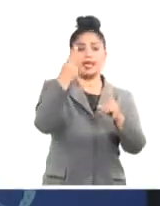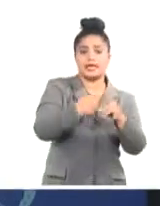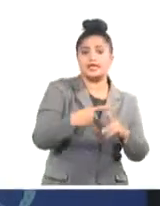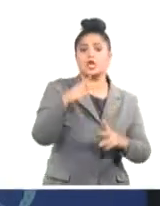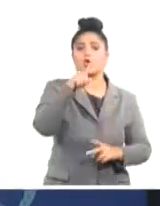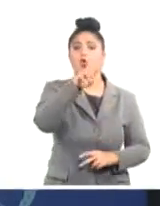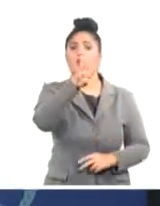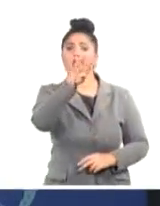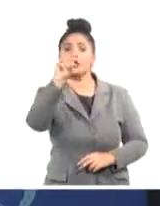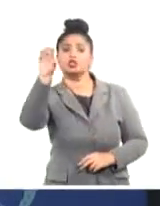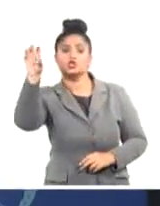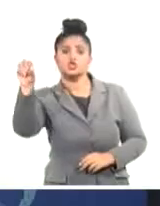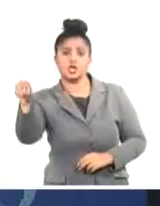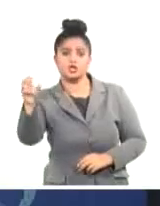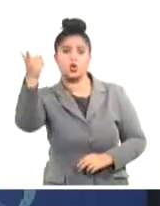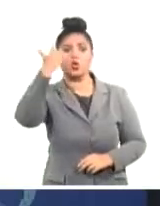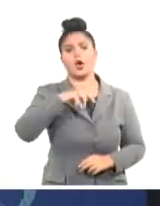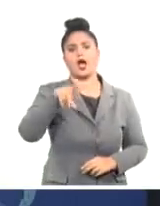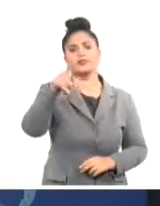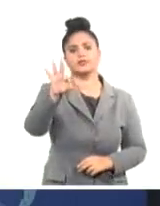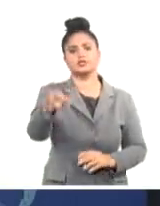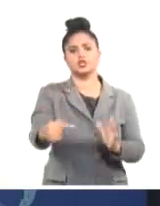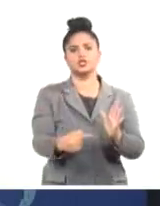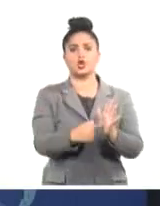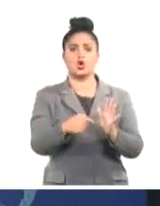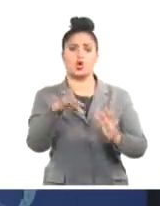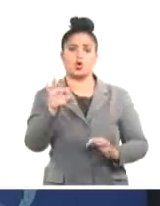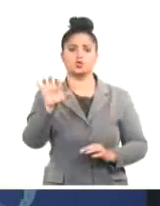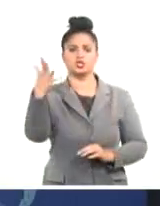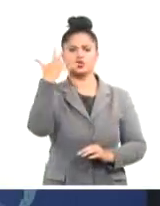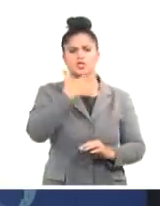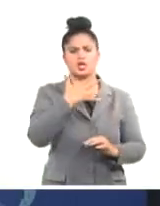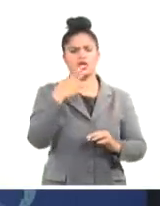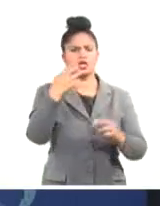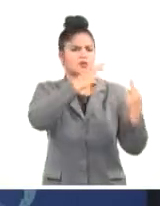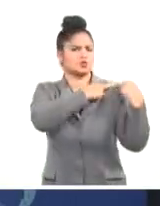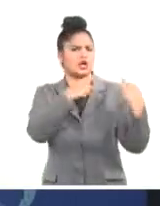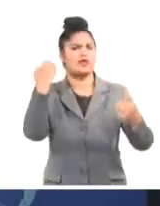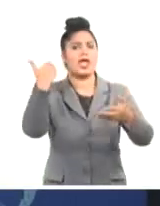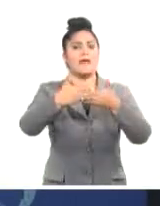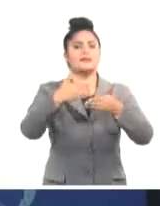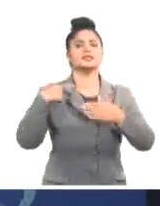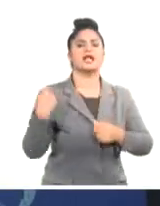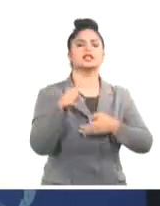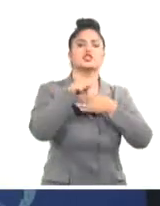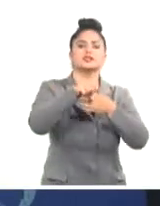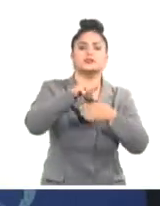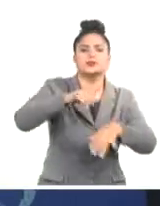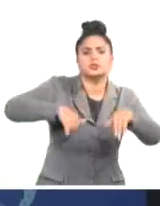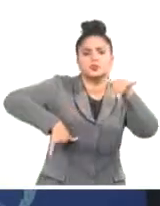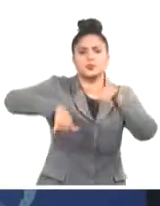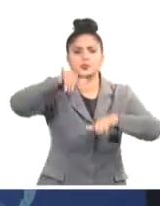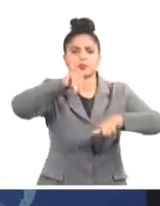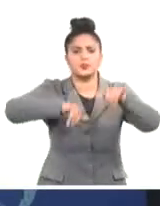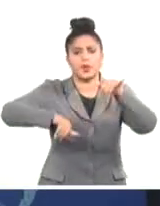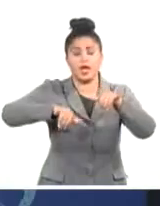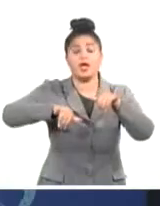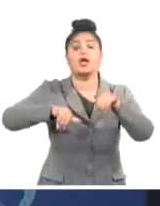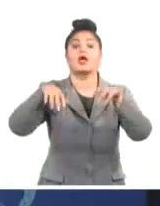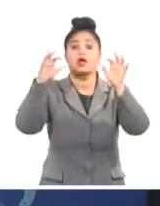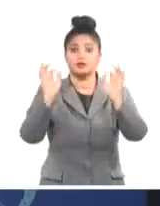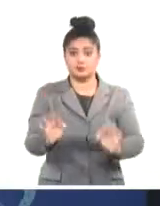CU-A1885, perteneciente a la Empresa Nacional de Servicios Aéreos, conocidos por sus siglas ENSA,